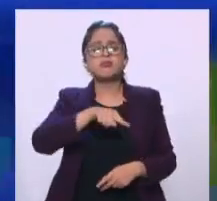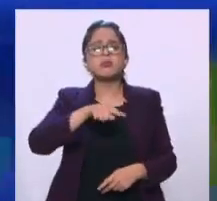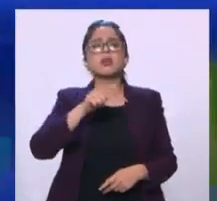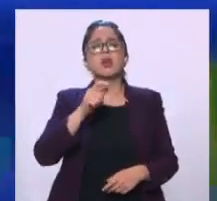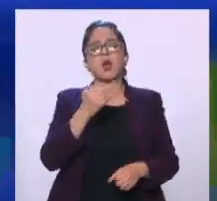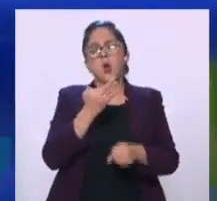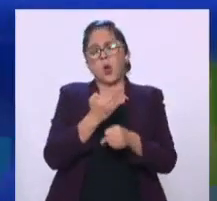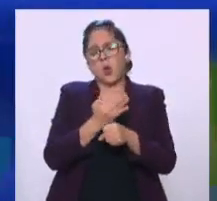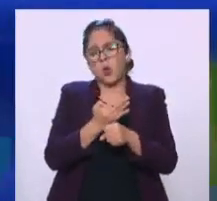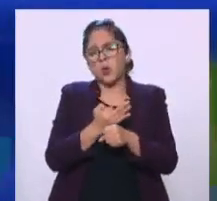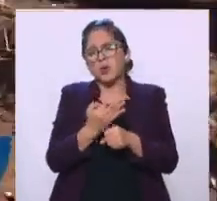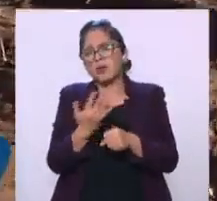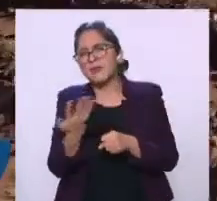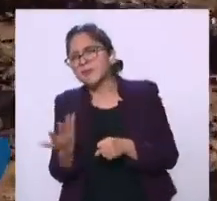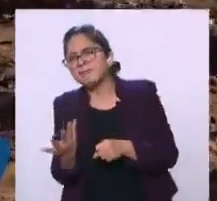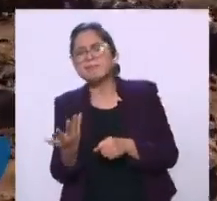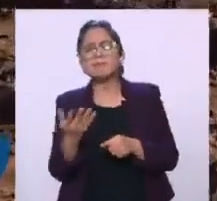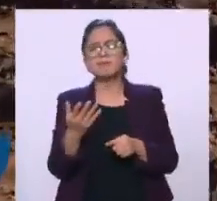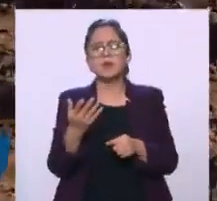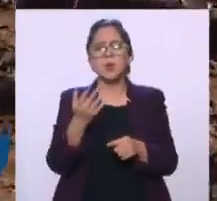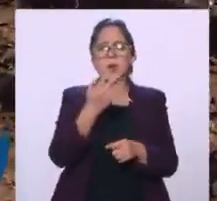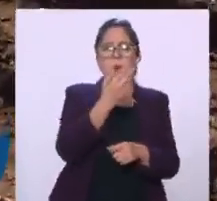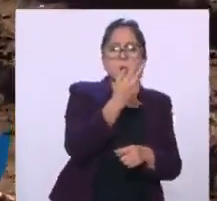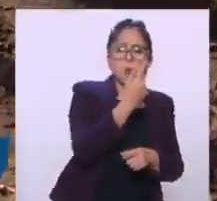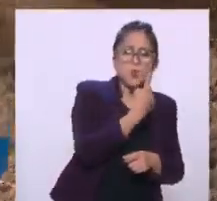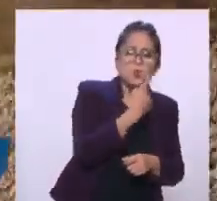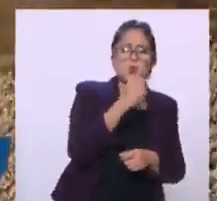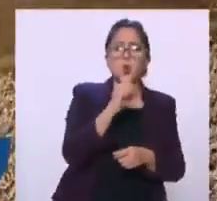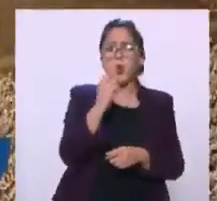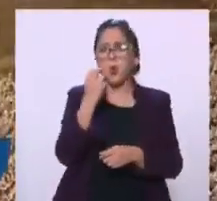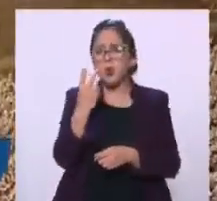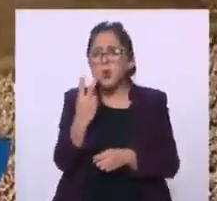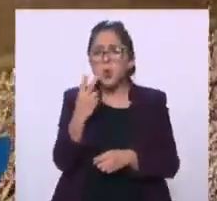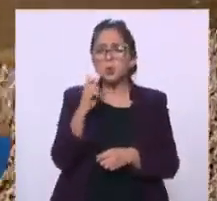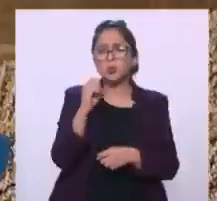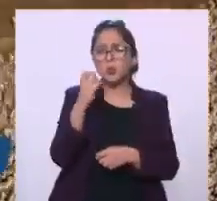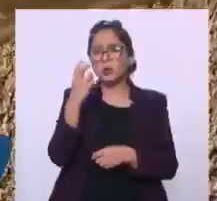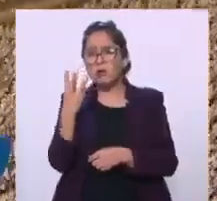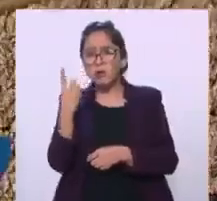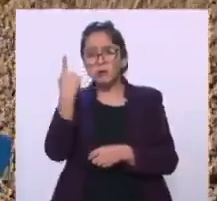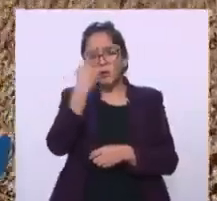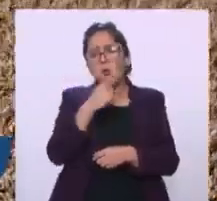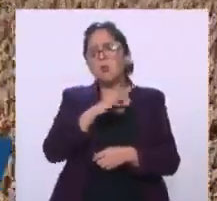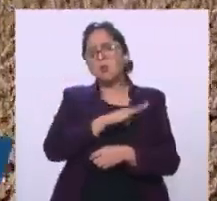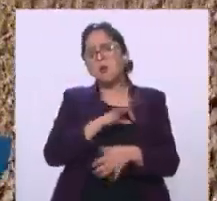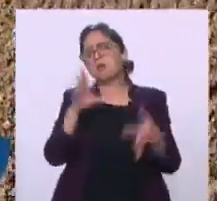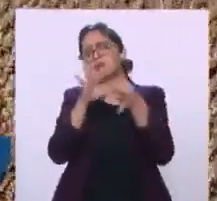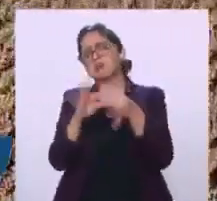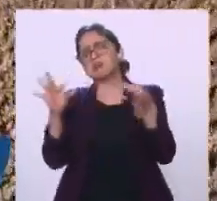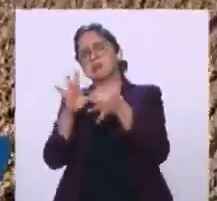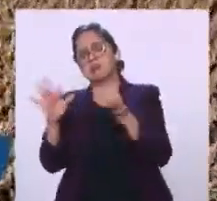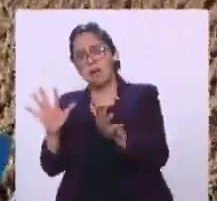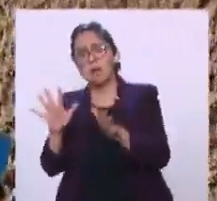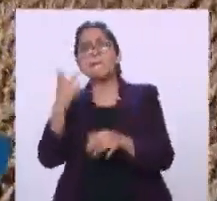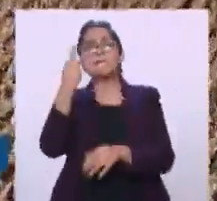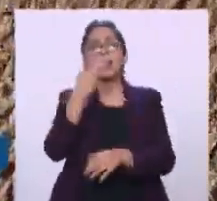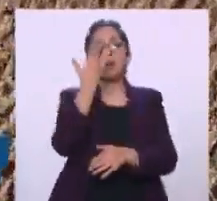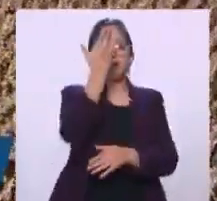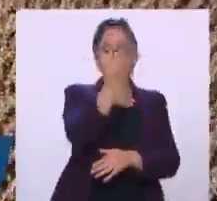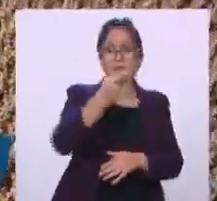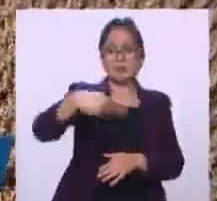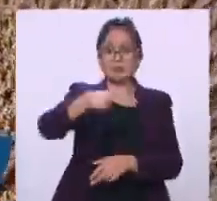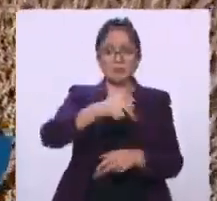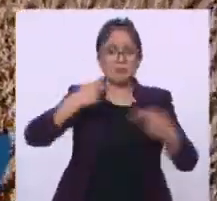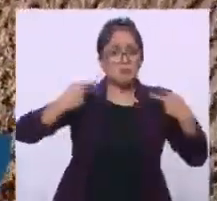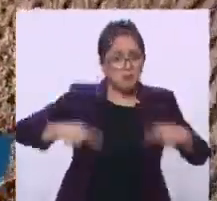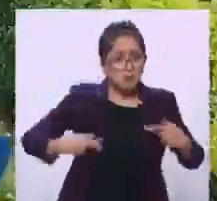dar, bueno, podríamos hablar desde una a dos, tres horas, pero de todos modos invitar al público, en el caso de nosotros que estamos más cerca,